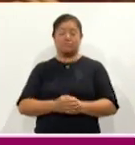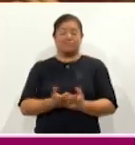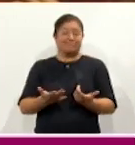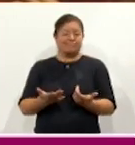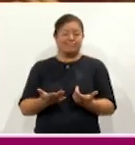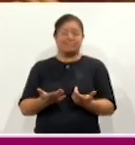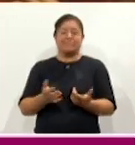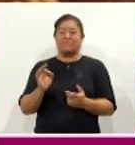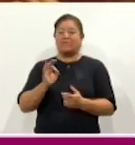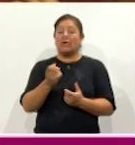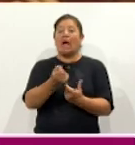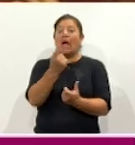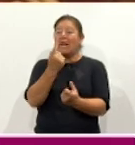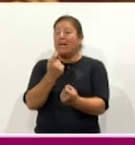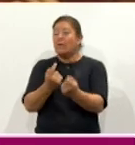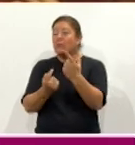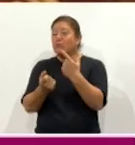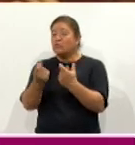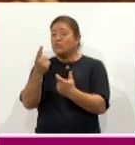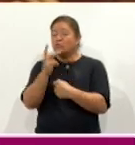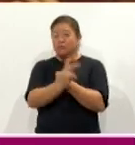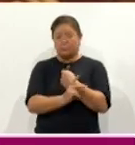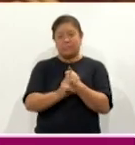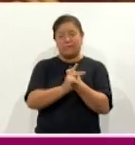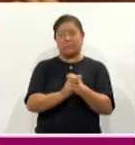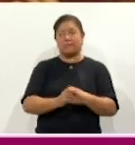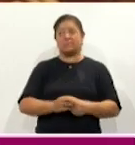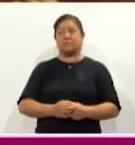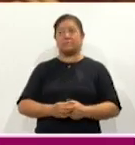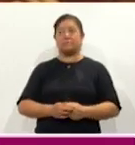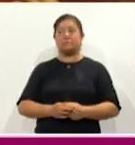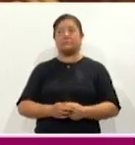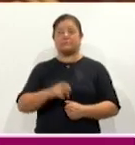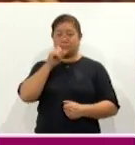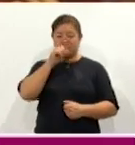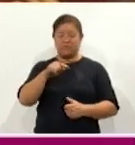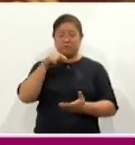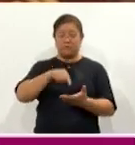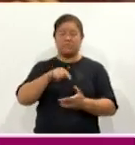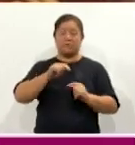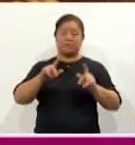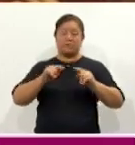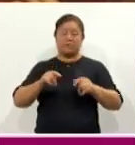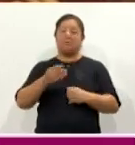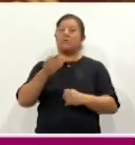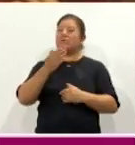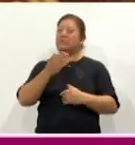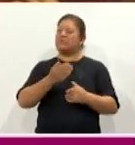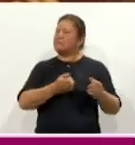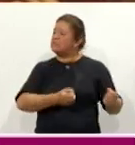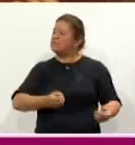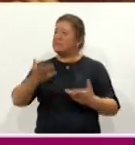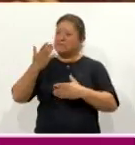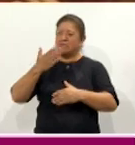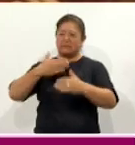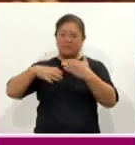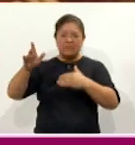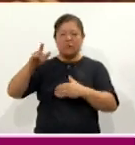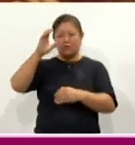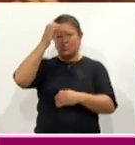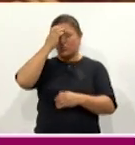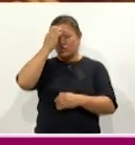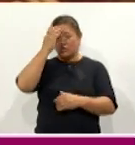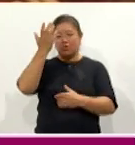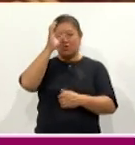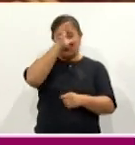seguramente del país y de Tlaxcala, de poder salir, de poder conocer nuevas culturas,